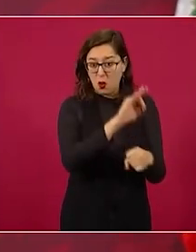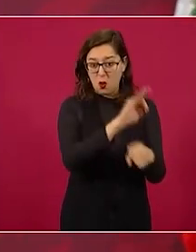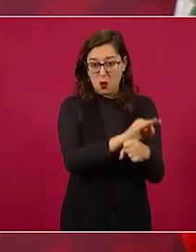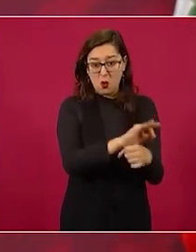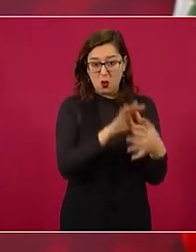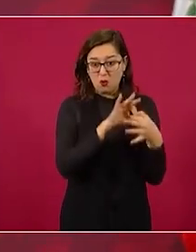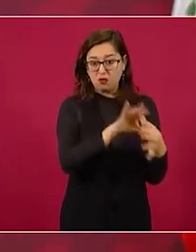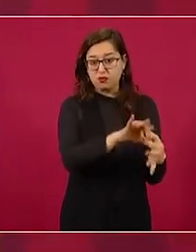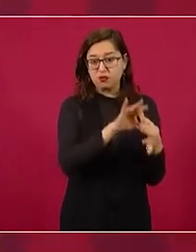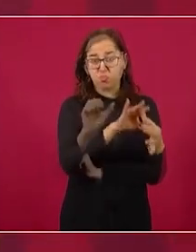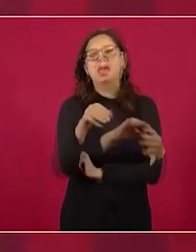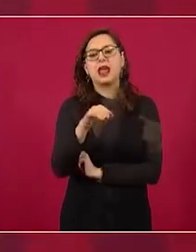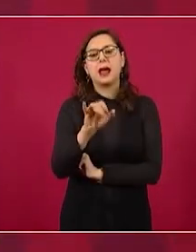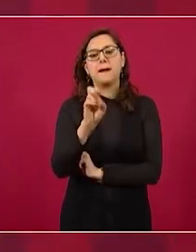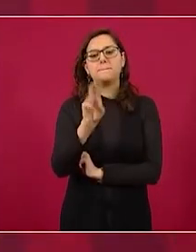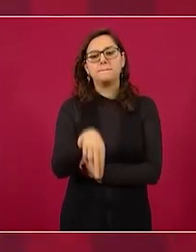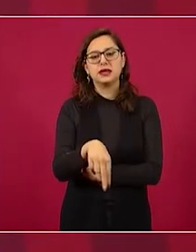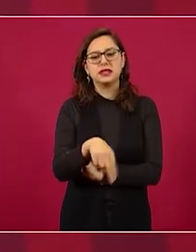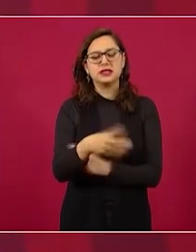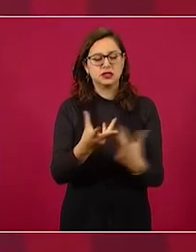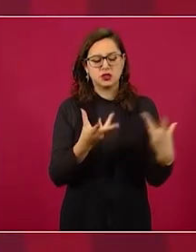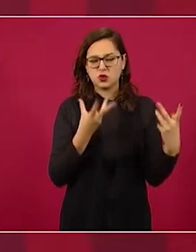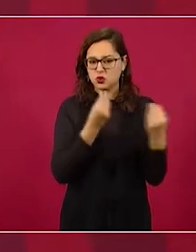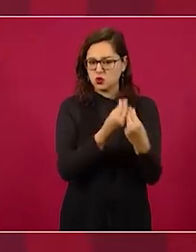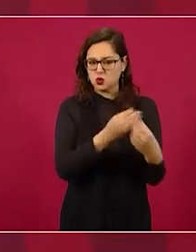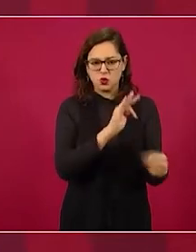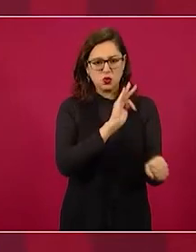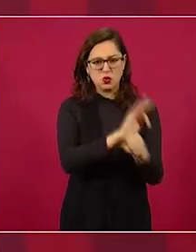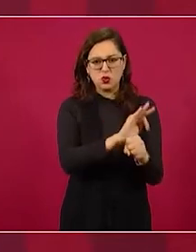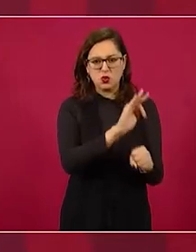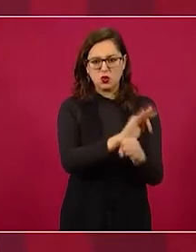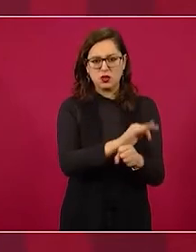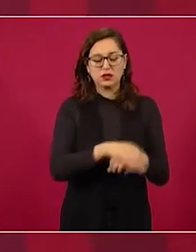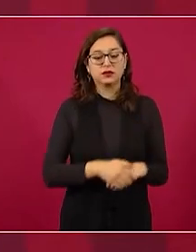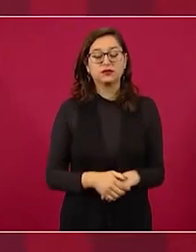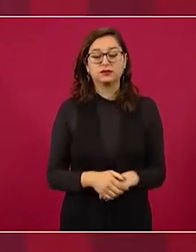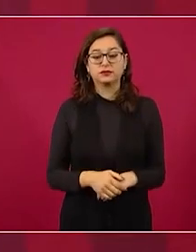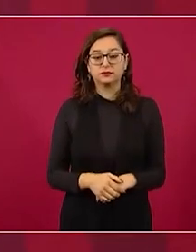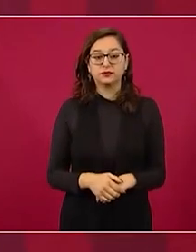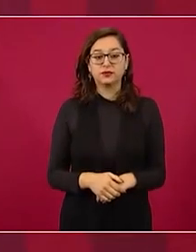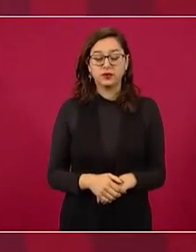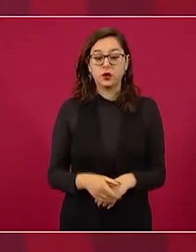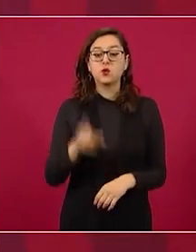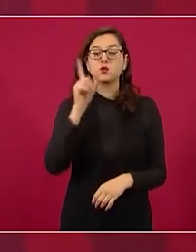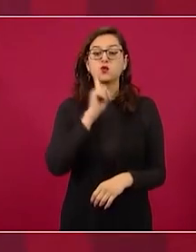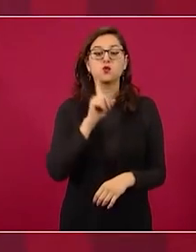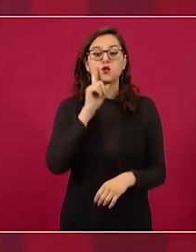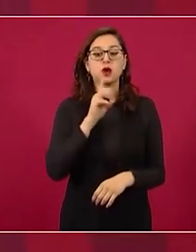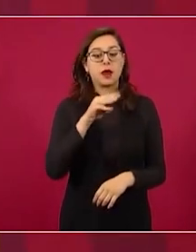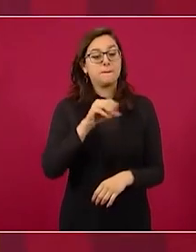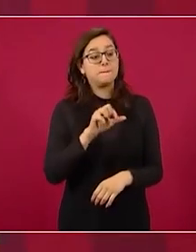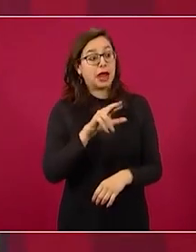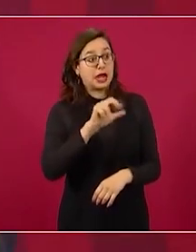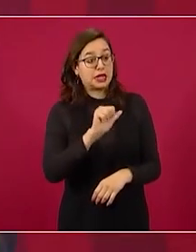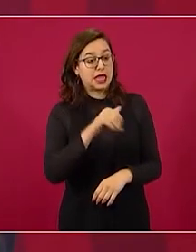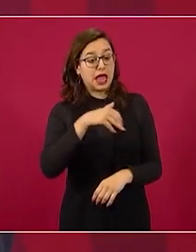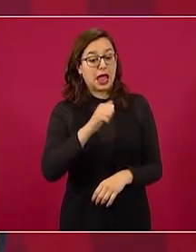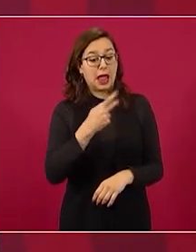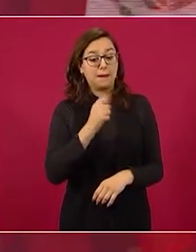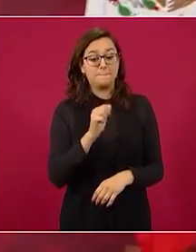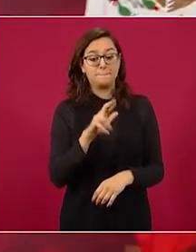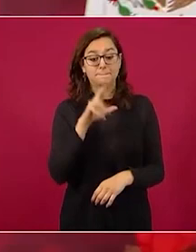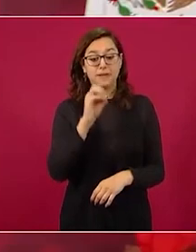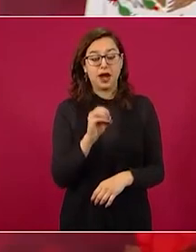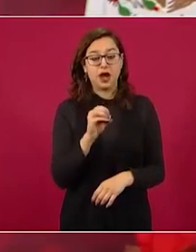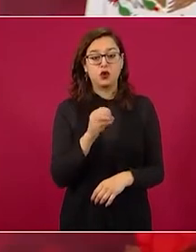la señora de la asociación María Amparo Casar vamos todos sí en favor